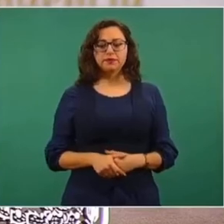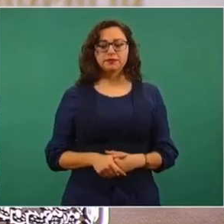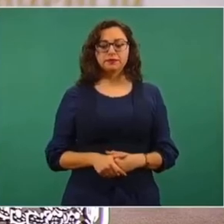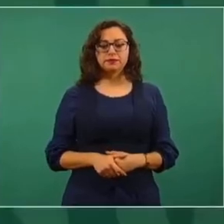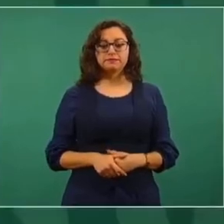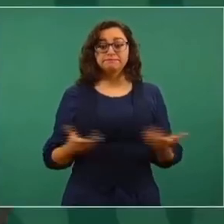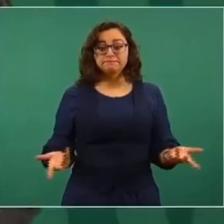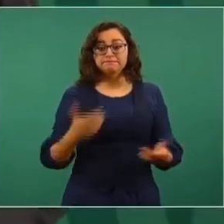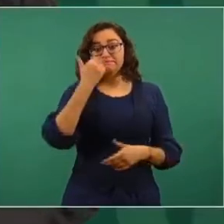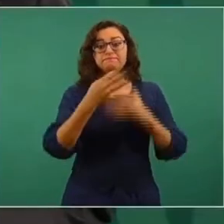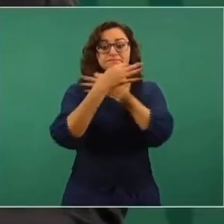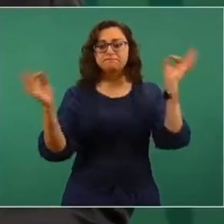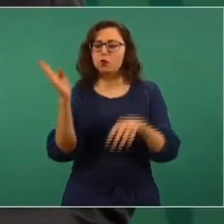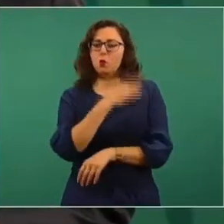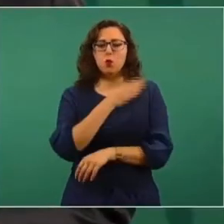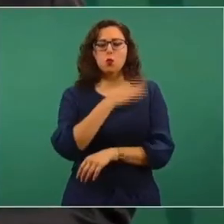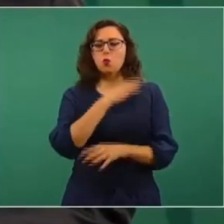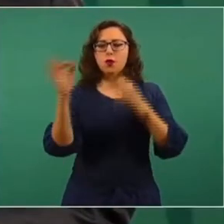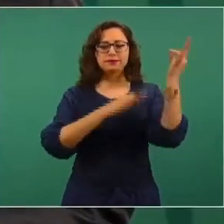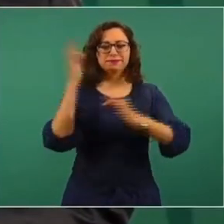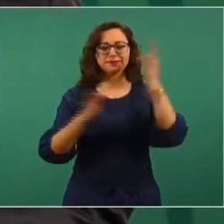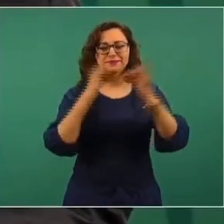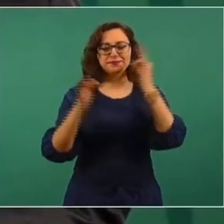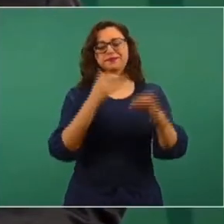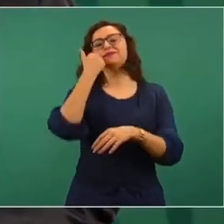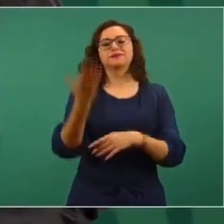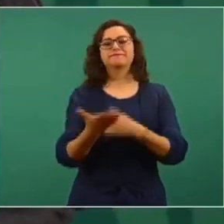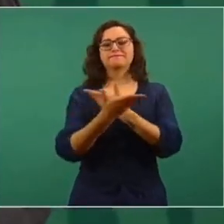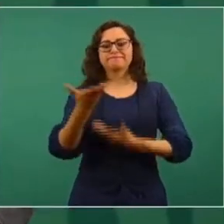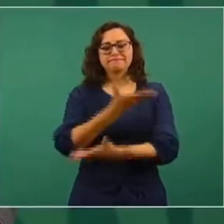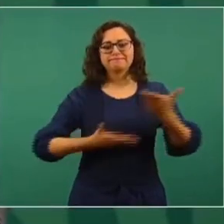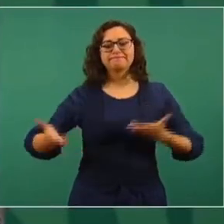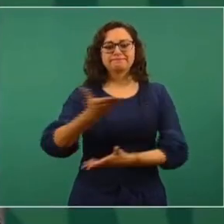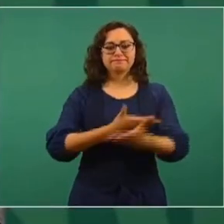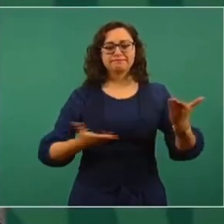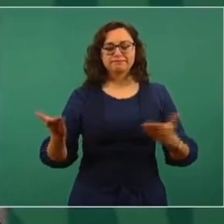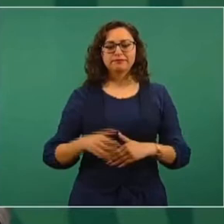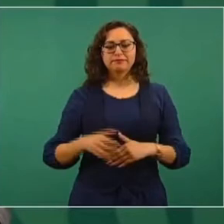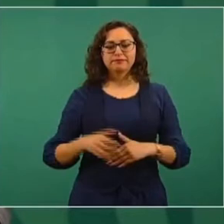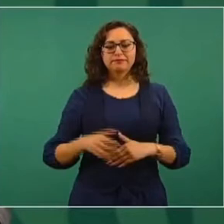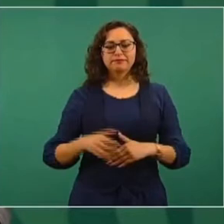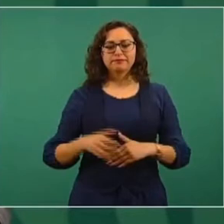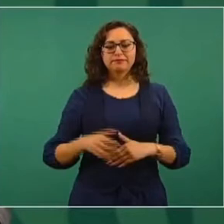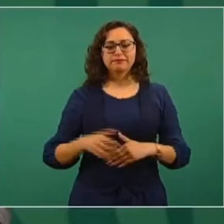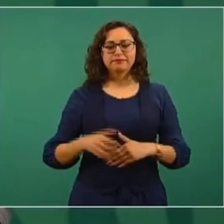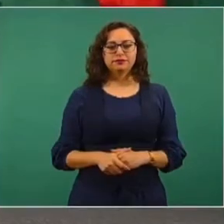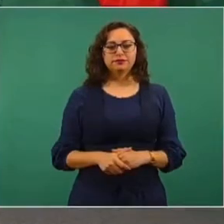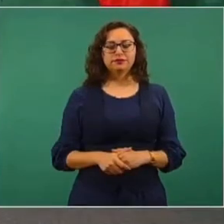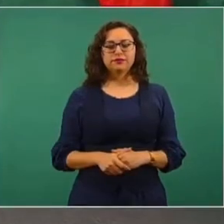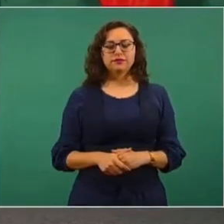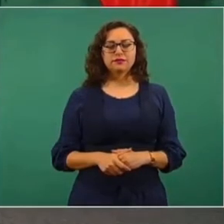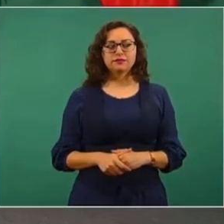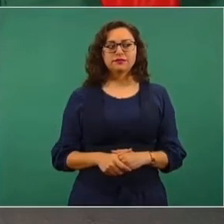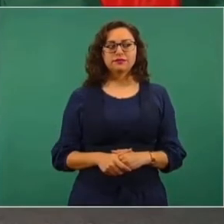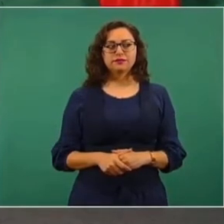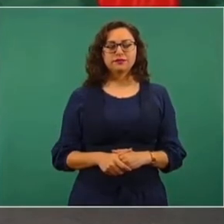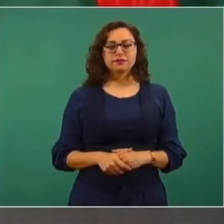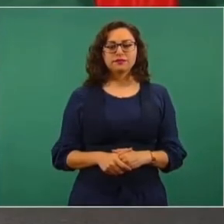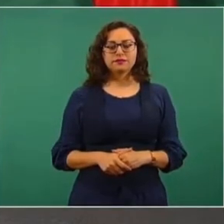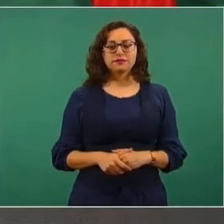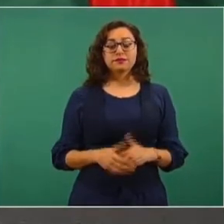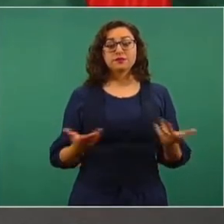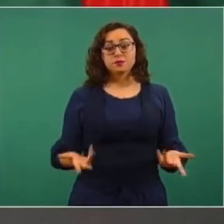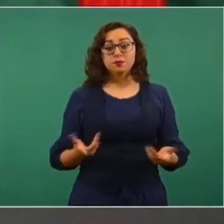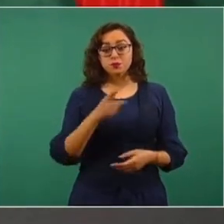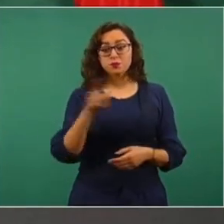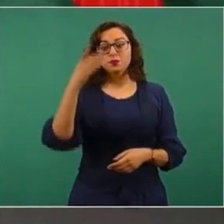Una muy buena noticia que queremos compartir con ustedes. Se llegó a un acuerdo con la famosa